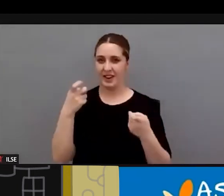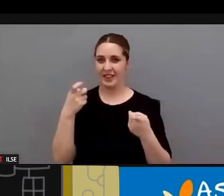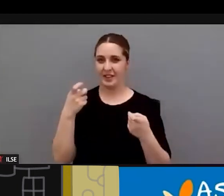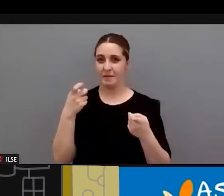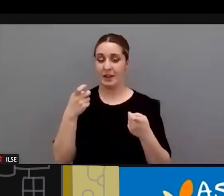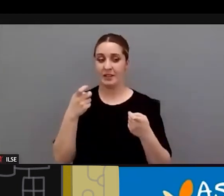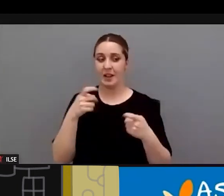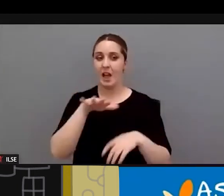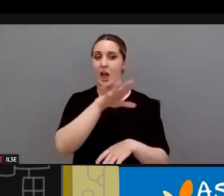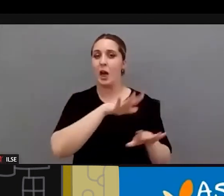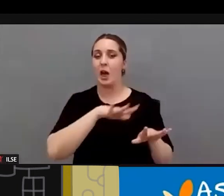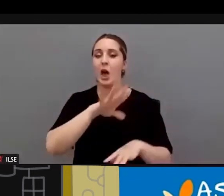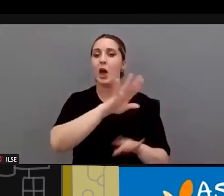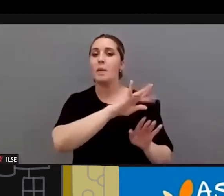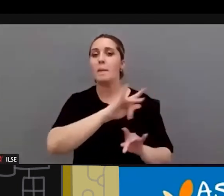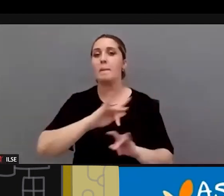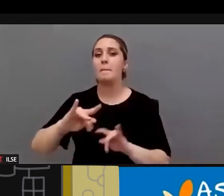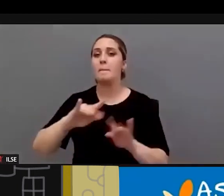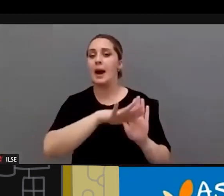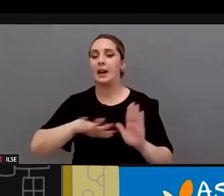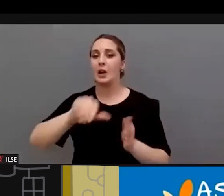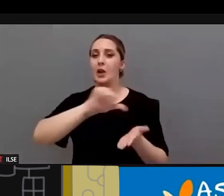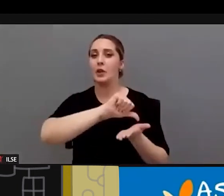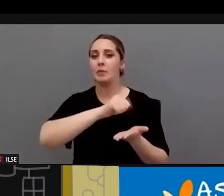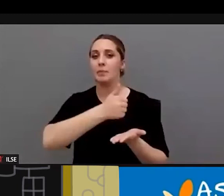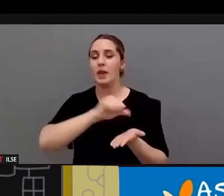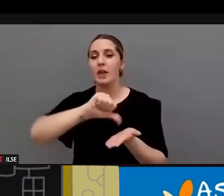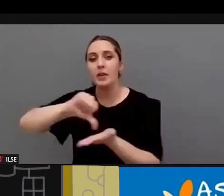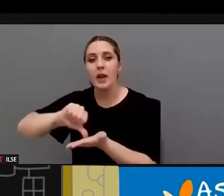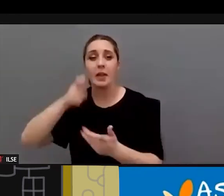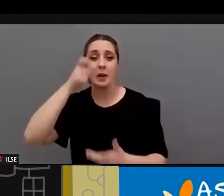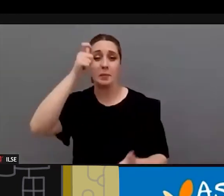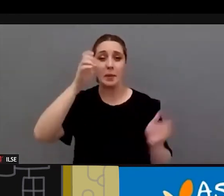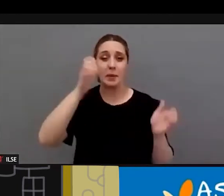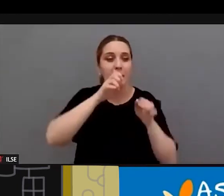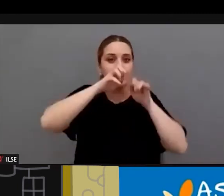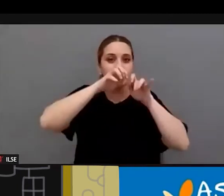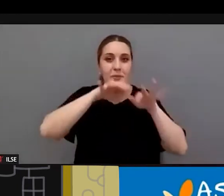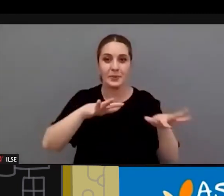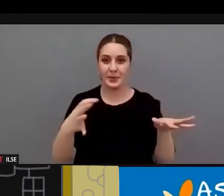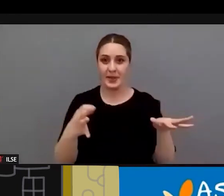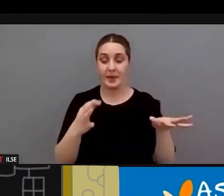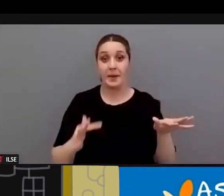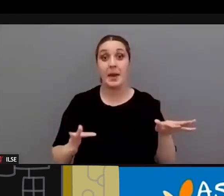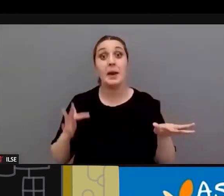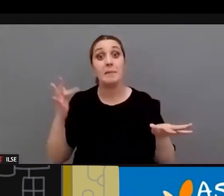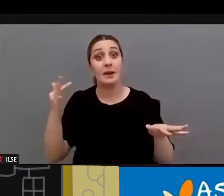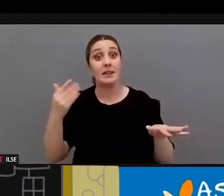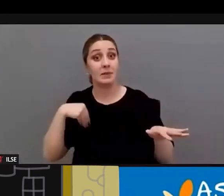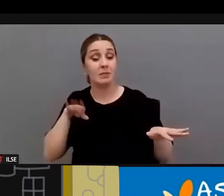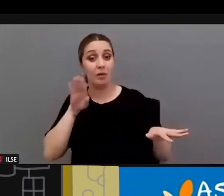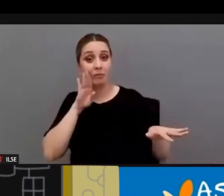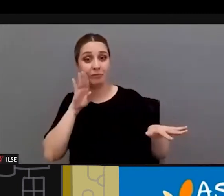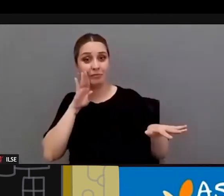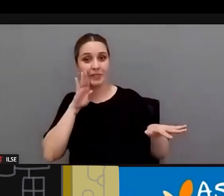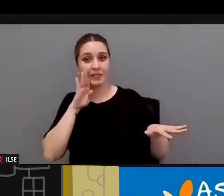barrios llevarla a las ciudades y llevarlas a los pueblos pequeñitos eso unido a lo que decías de esa